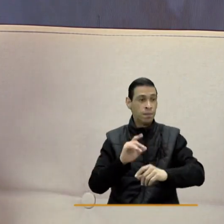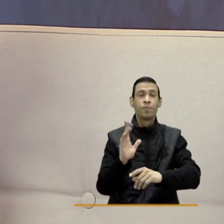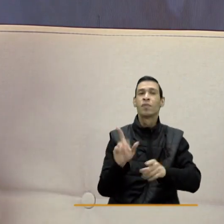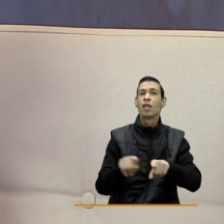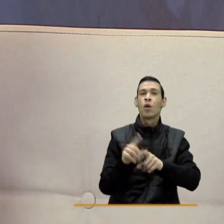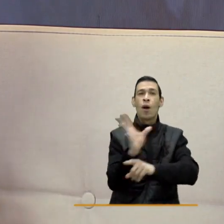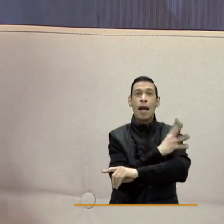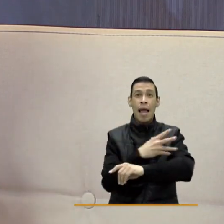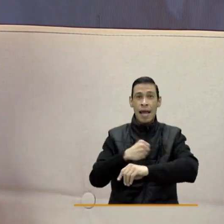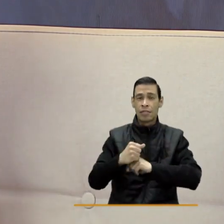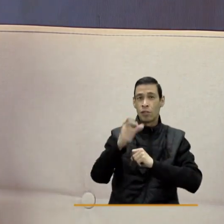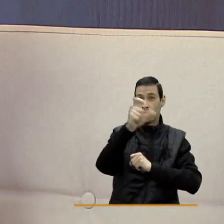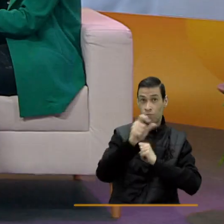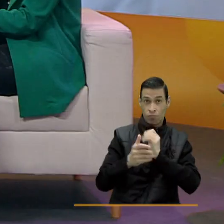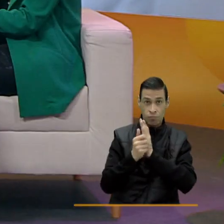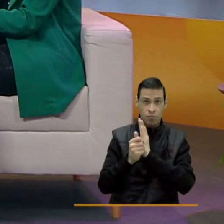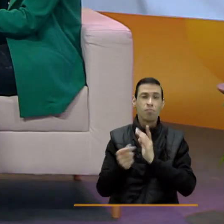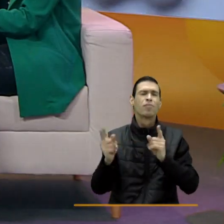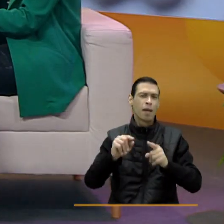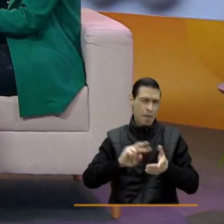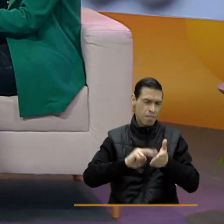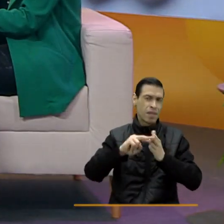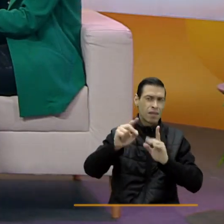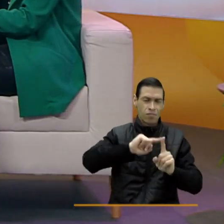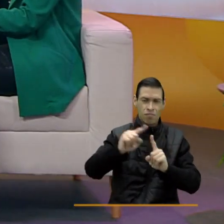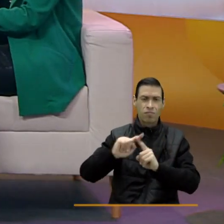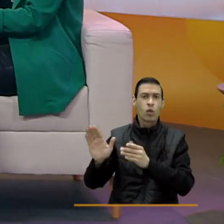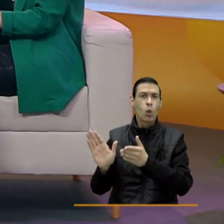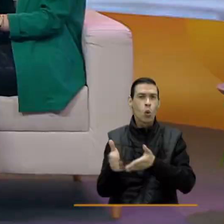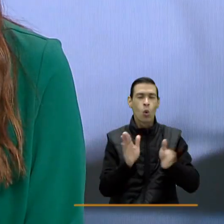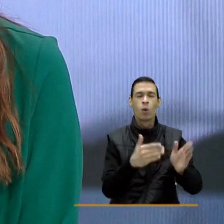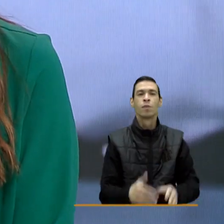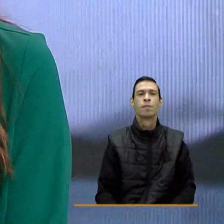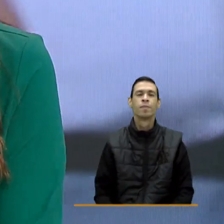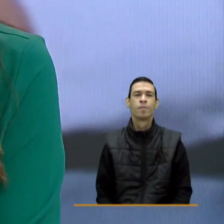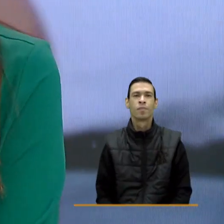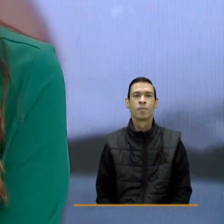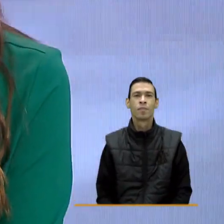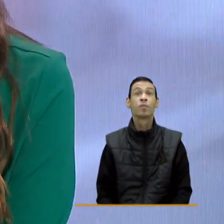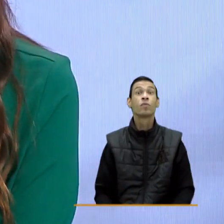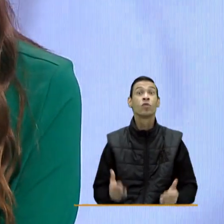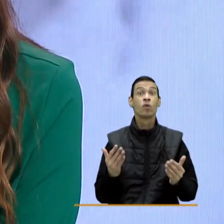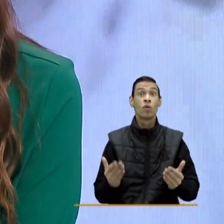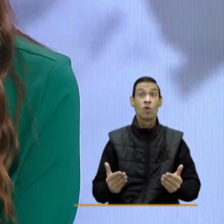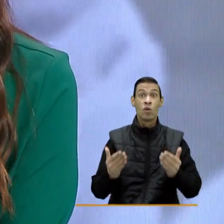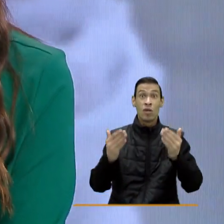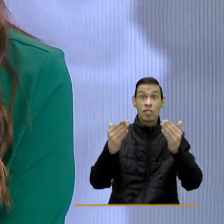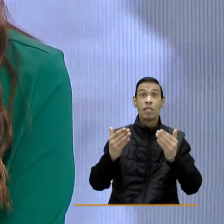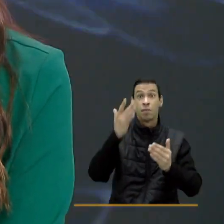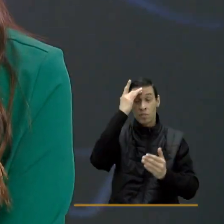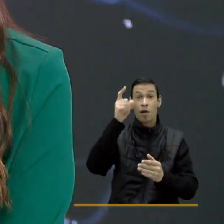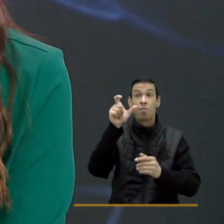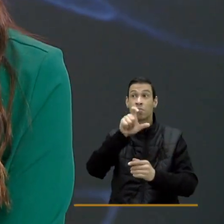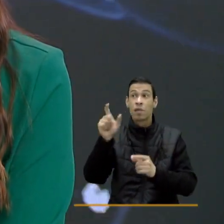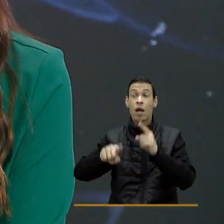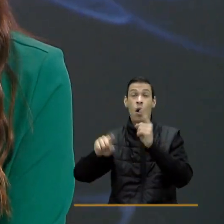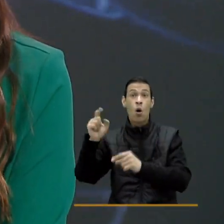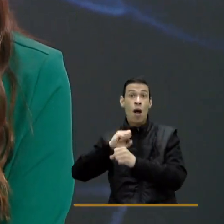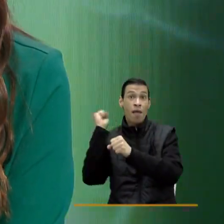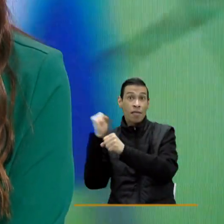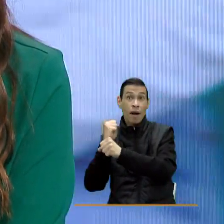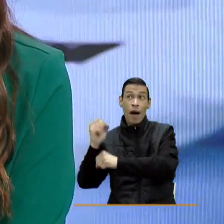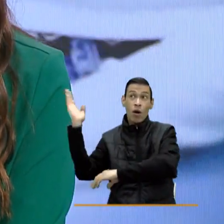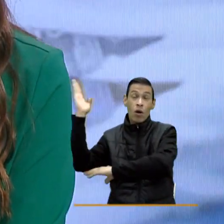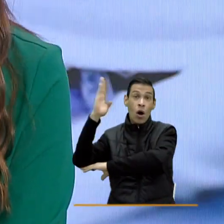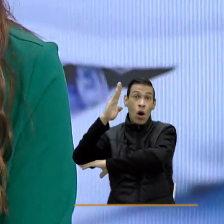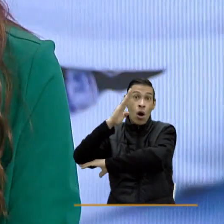tecnología también en otros programas. Pues muy positivo, Jaime, porque como lo dijiste, hay personas que trabajan o tienen otras